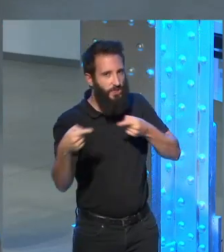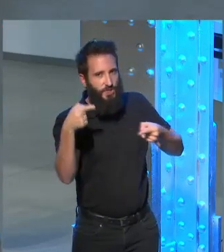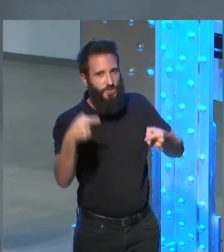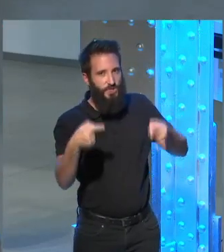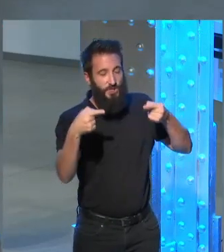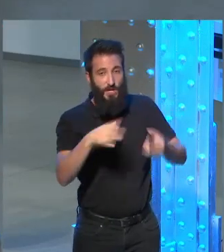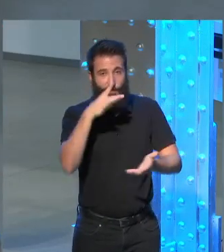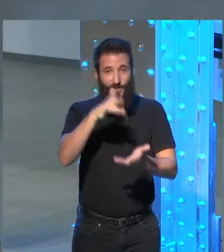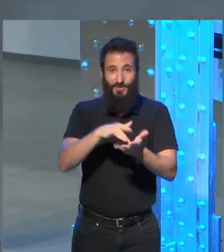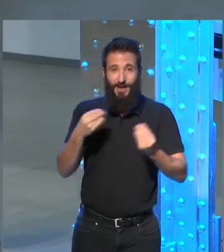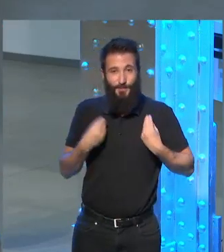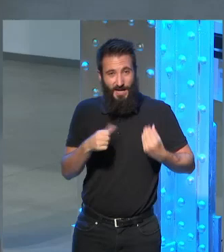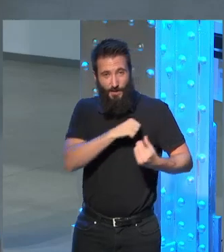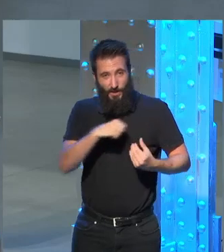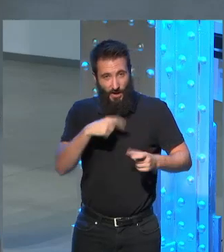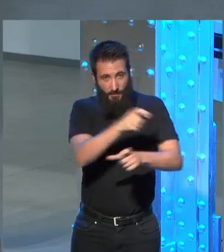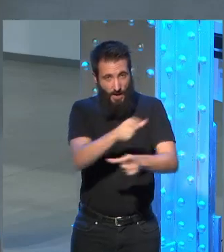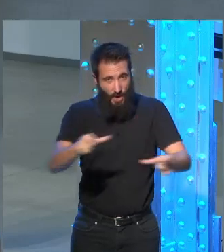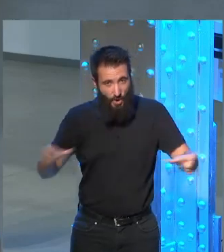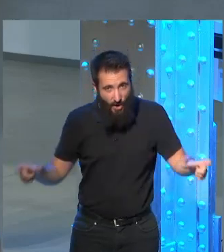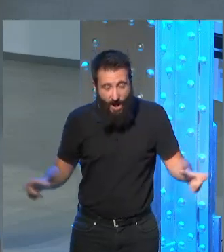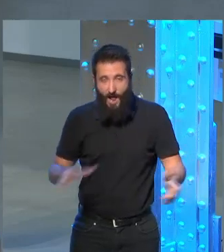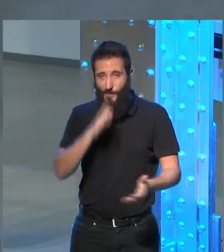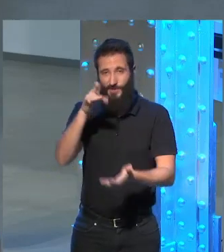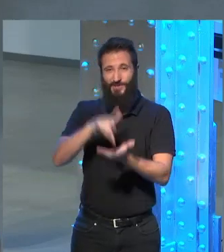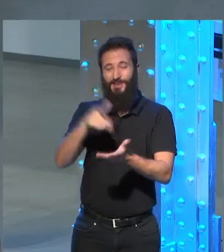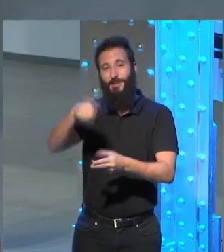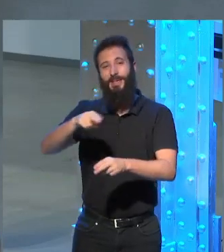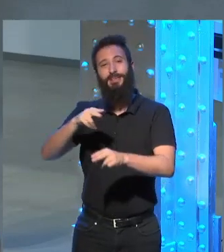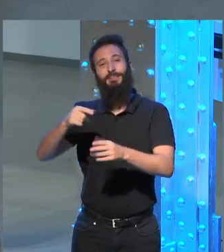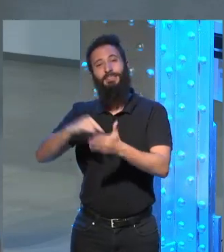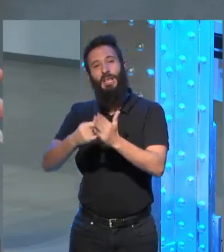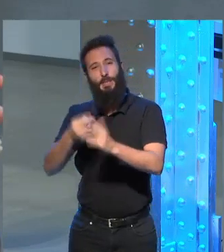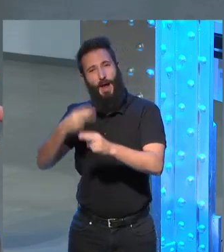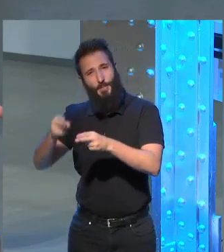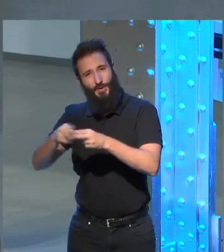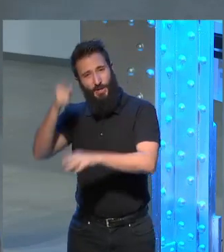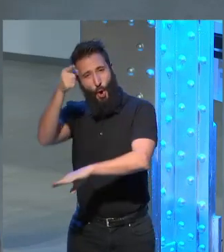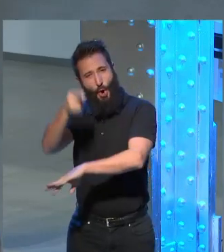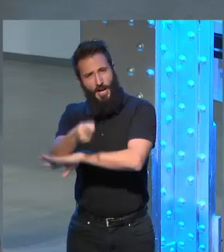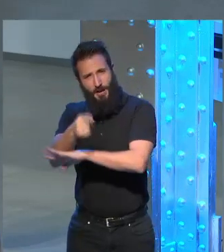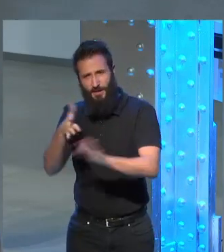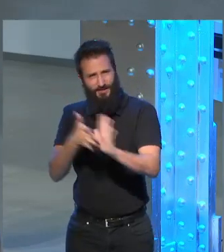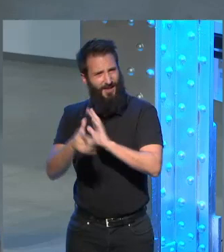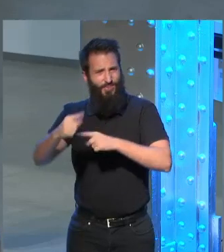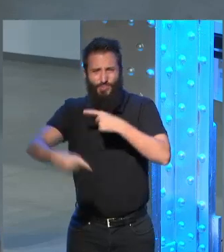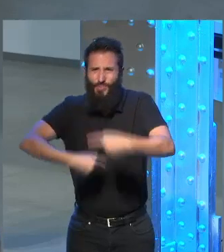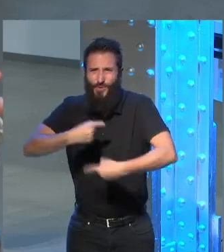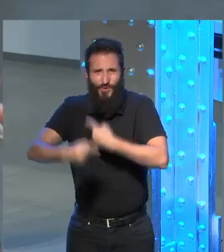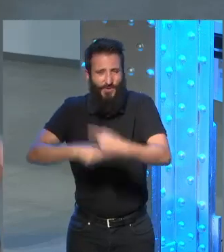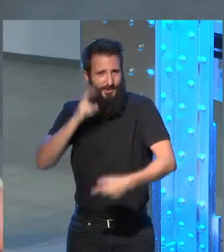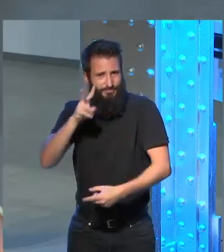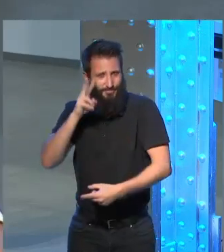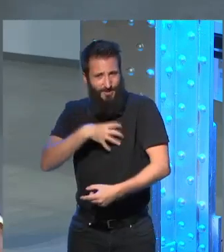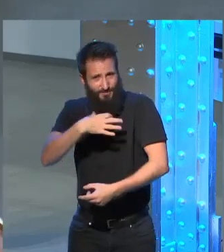de las personas el régimen también de alguna manera estaba presente sobre todo desde